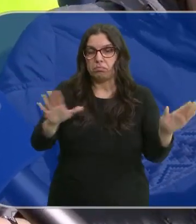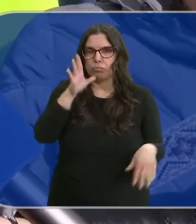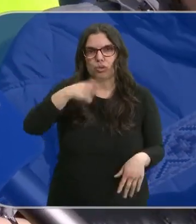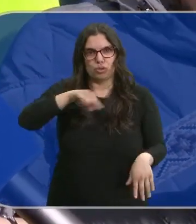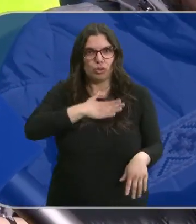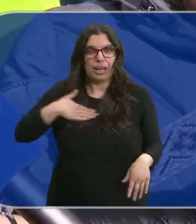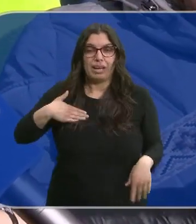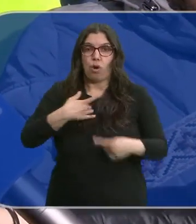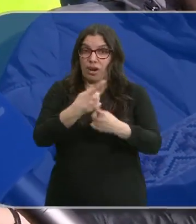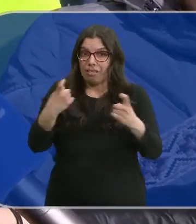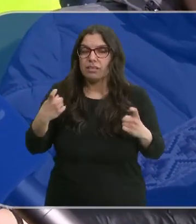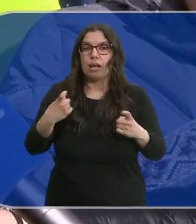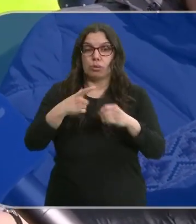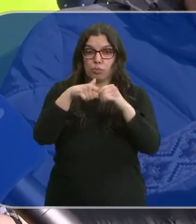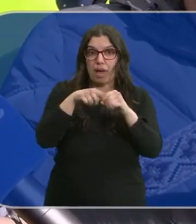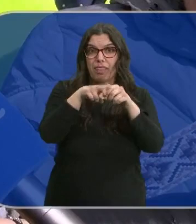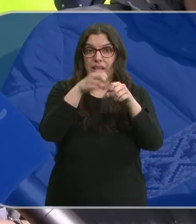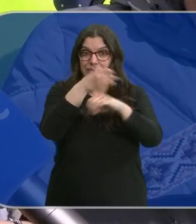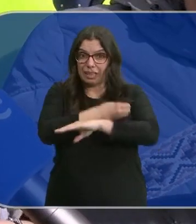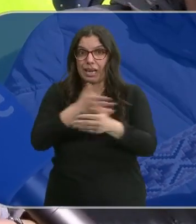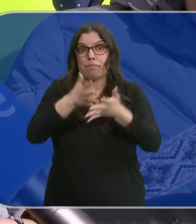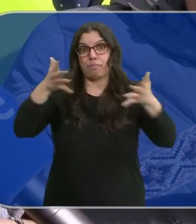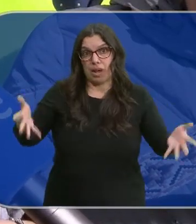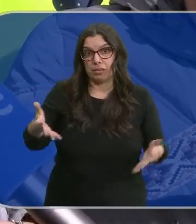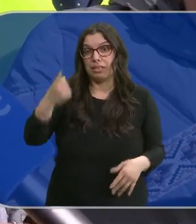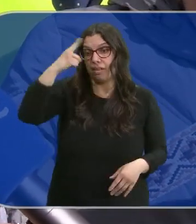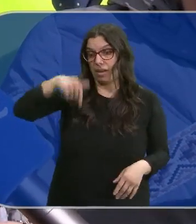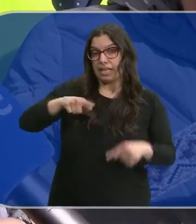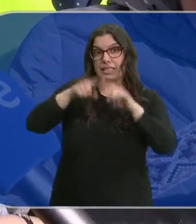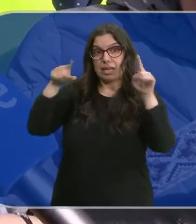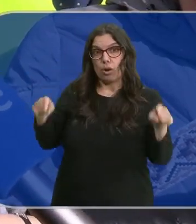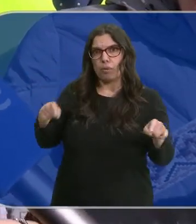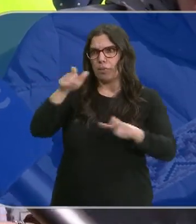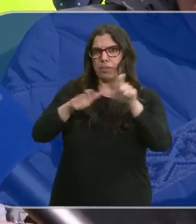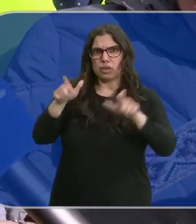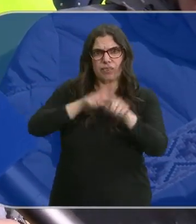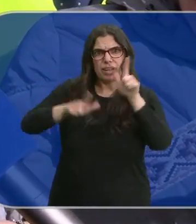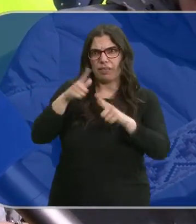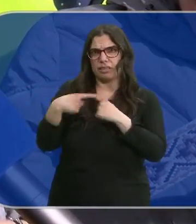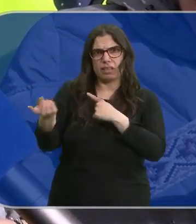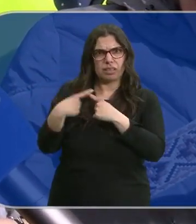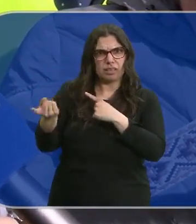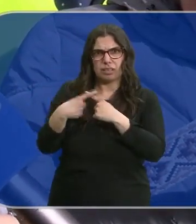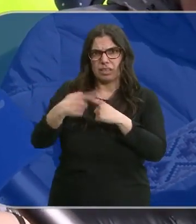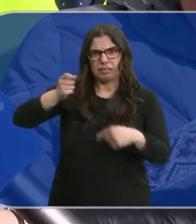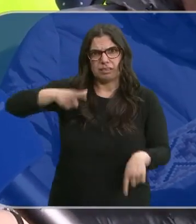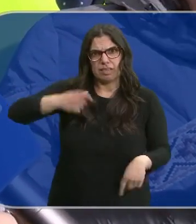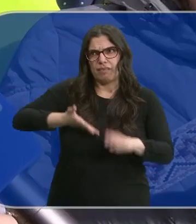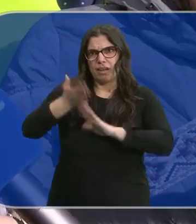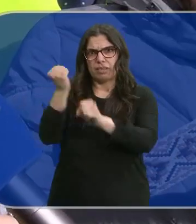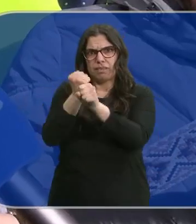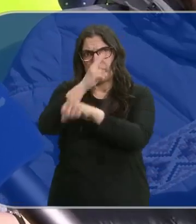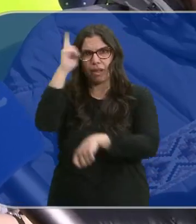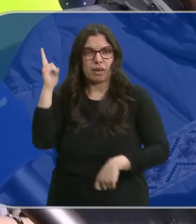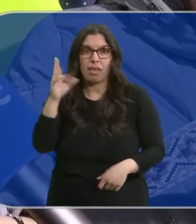porque queremos, necesitamos más plazas. Como saben, aquí hoy que nos encontramos en Segovia hay numerosos viajeros que se desplazan habitualmente a Madrid a trabajar